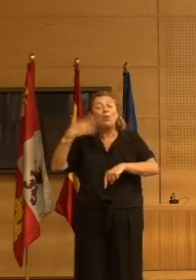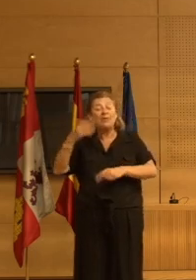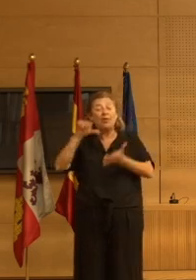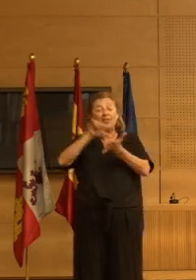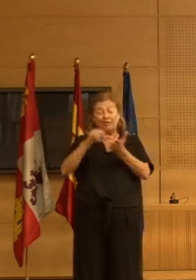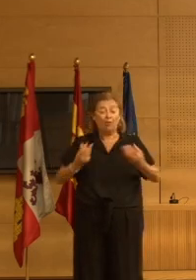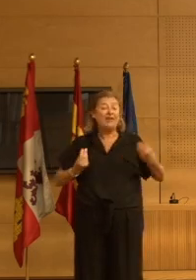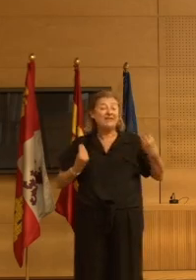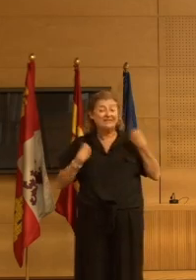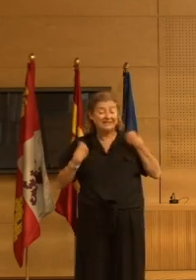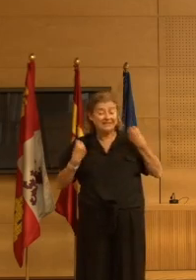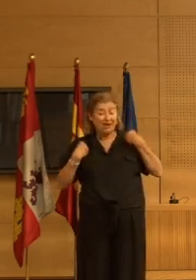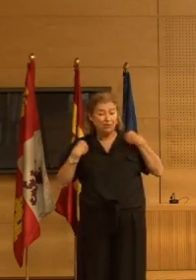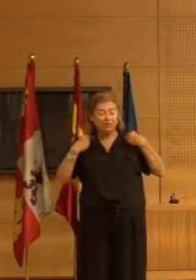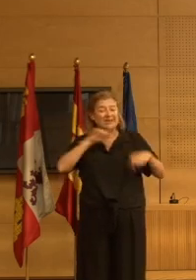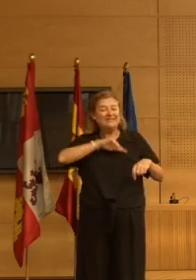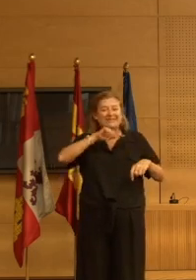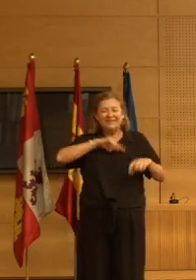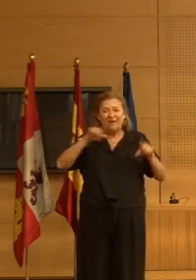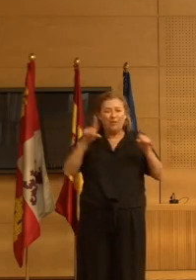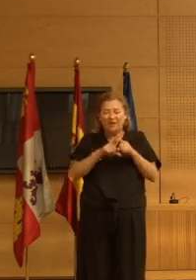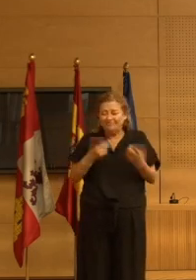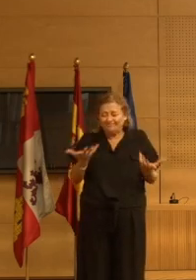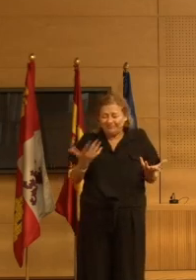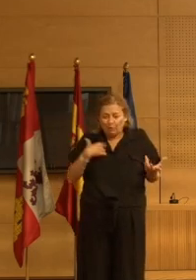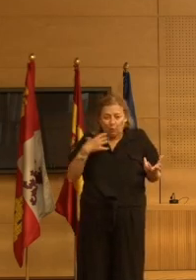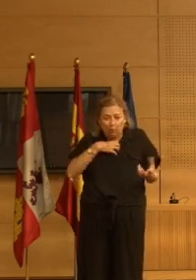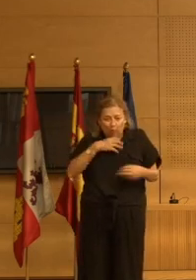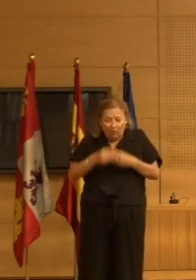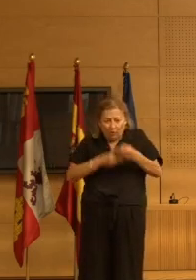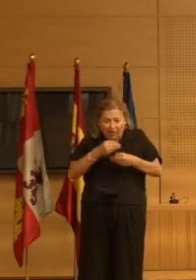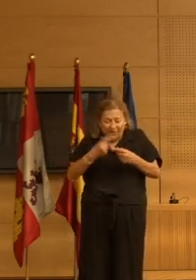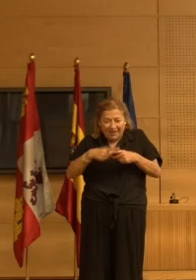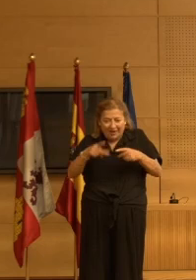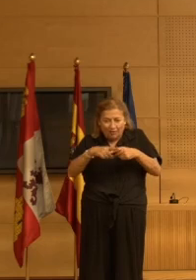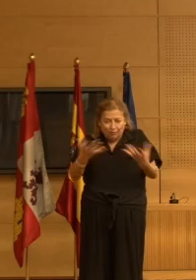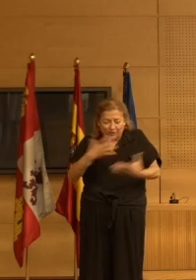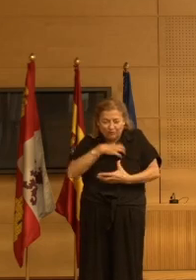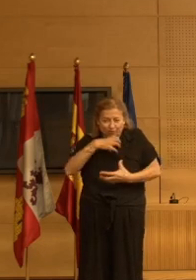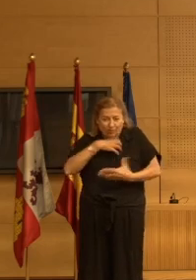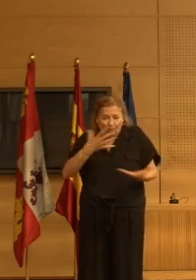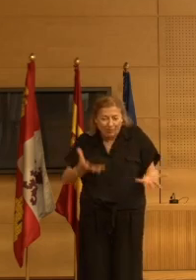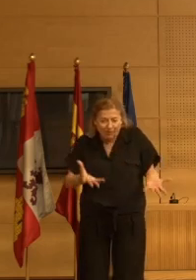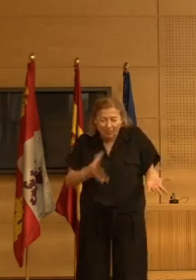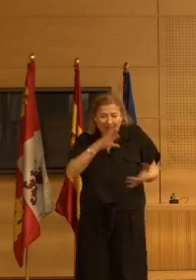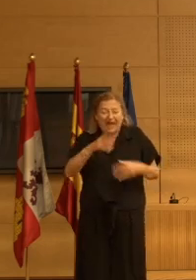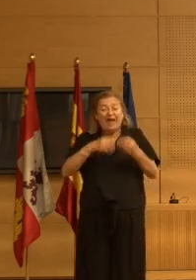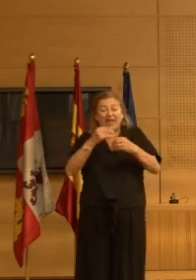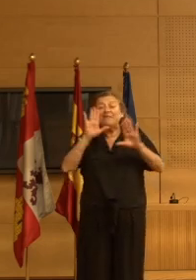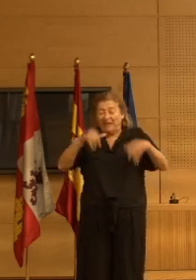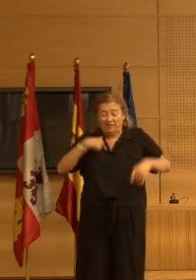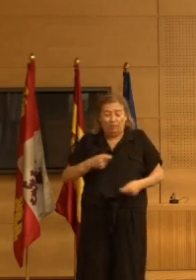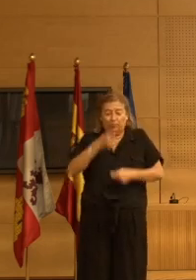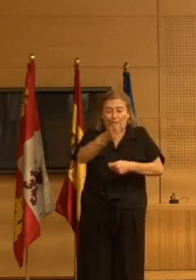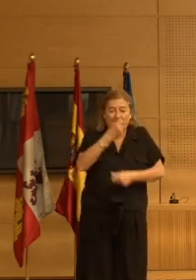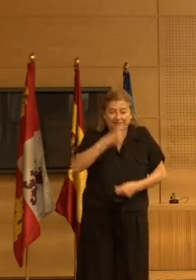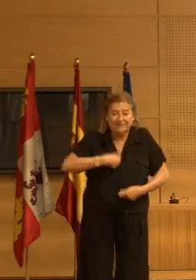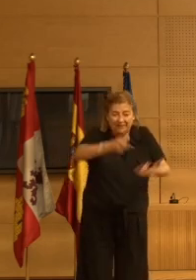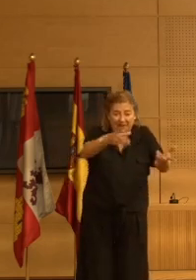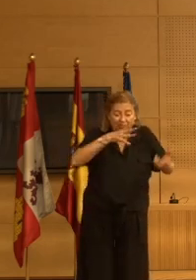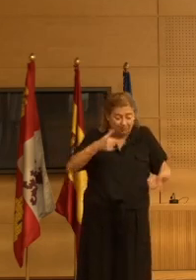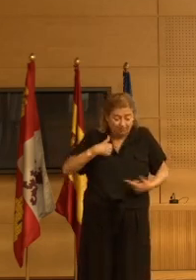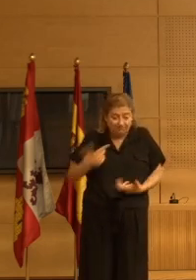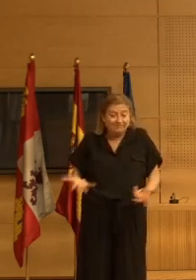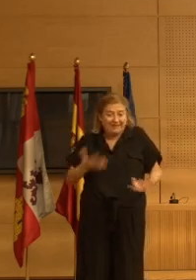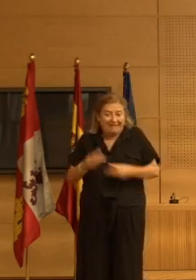centro de salud siente una impotencia de no poder acompañar a ese paciente a veces es esa impotencia la que le lleva a prescribir un fármaco porque no tiene tiempo para